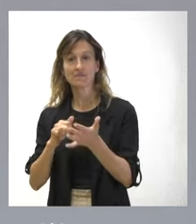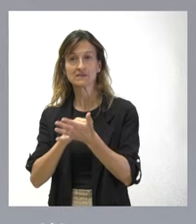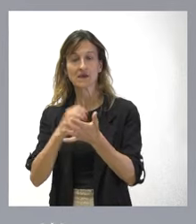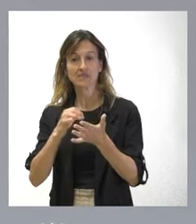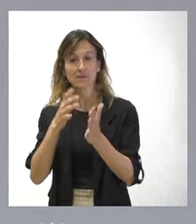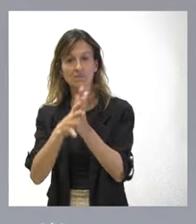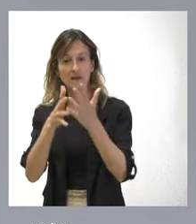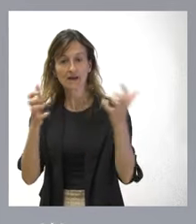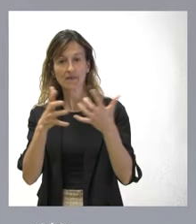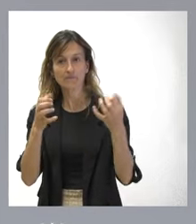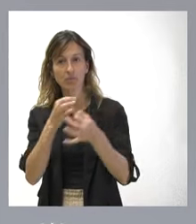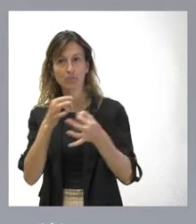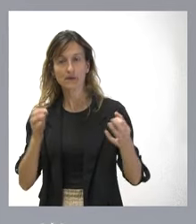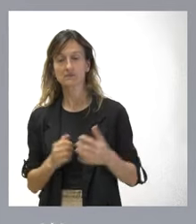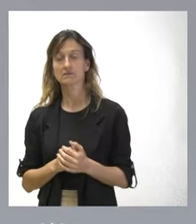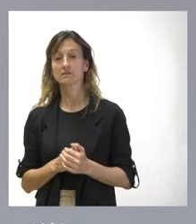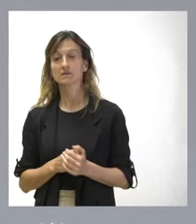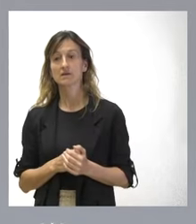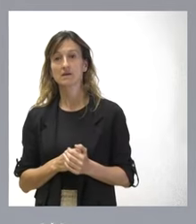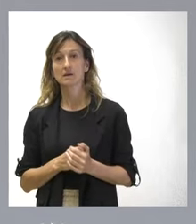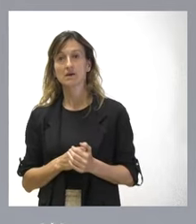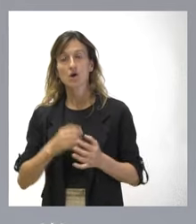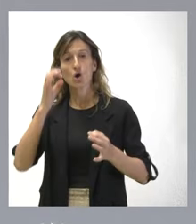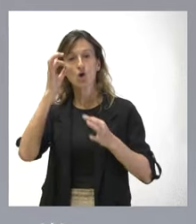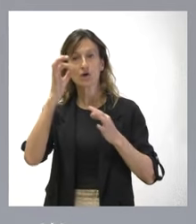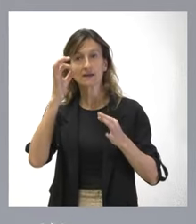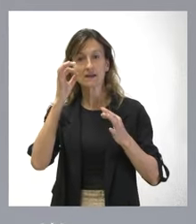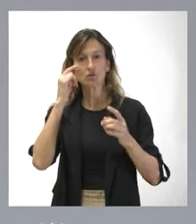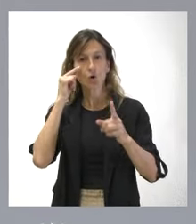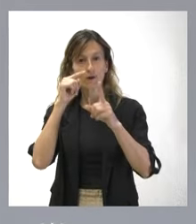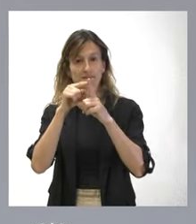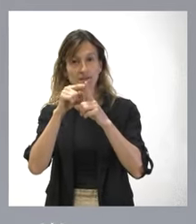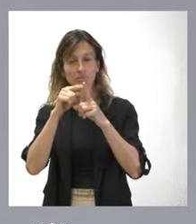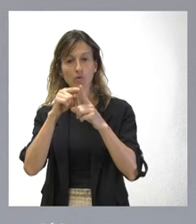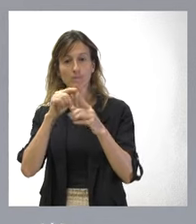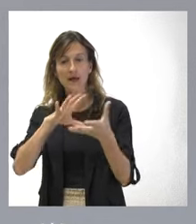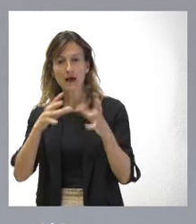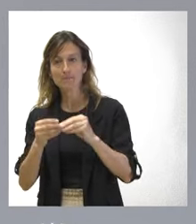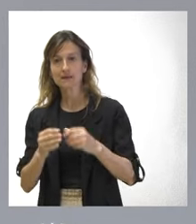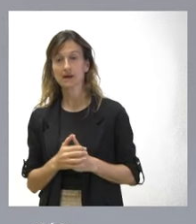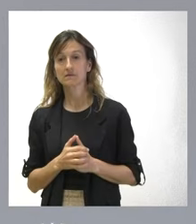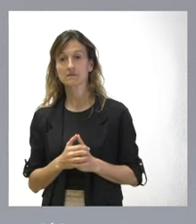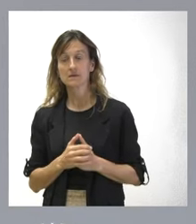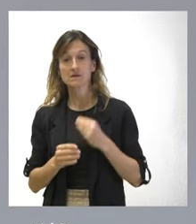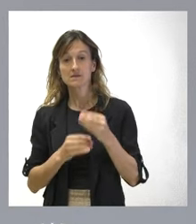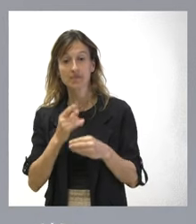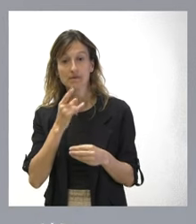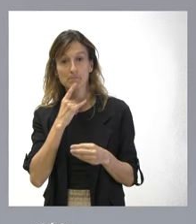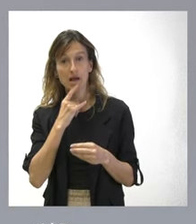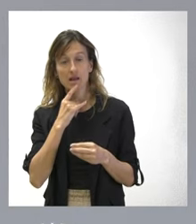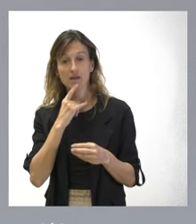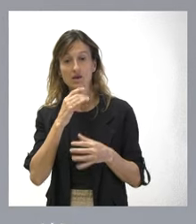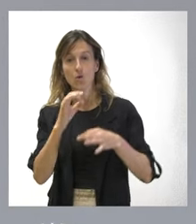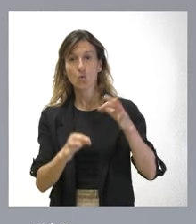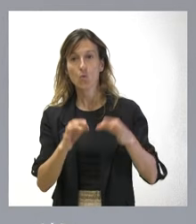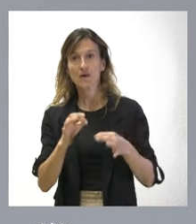bien redactada, concretando los supuestos objetivos y subjetivos a los que se aplica. Si eso no se hace bien, es imposible que los